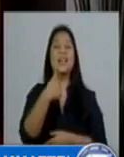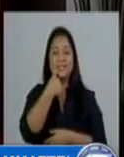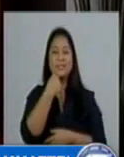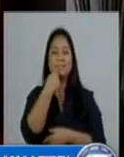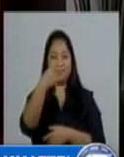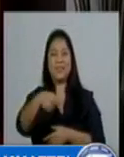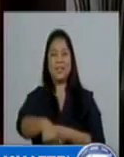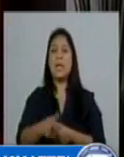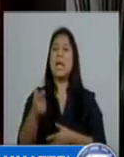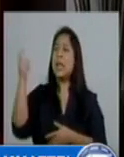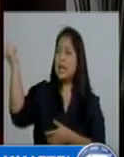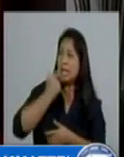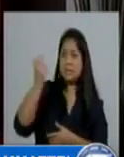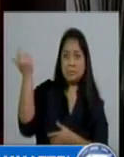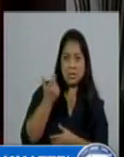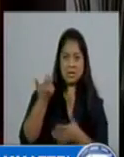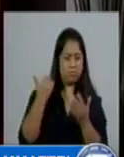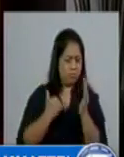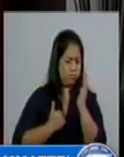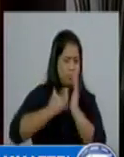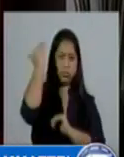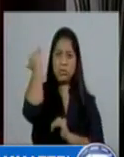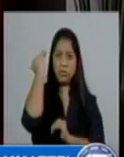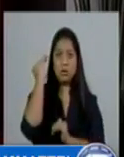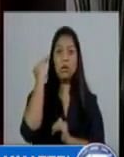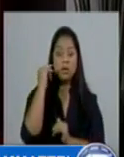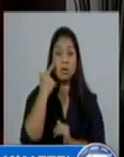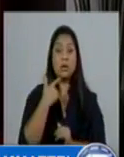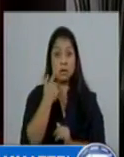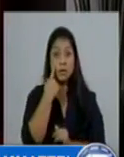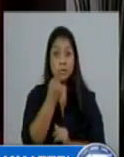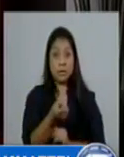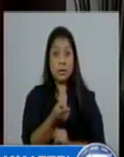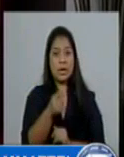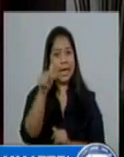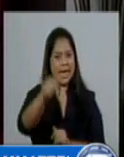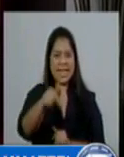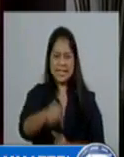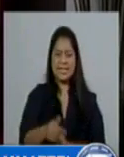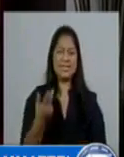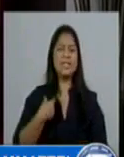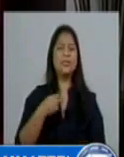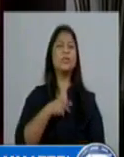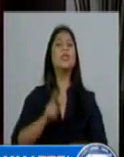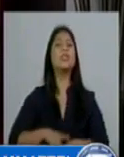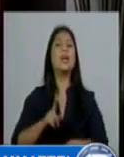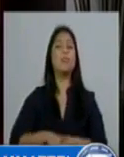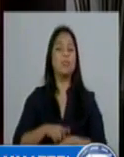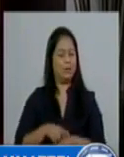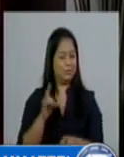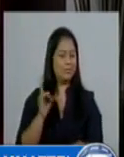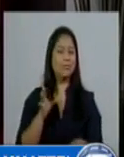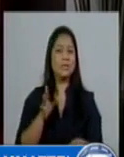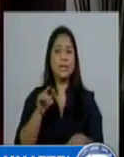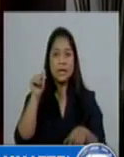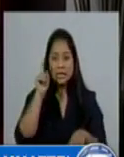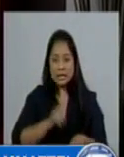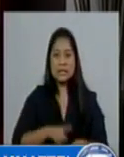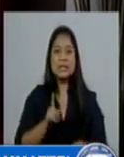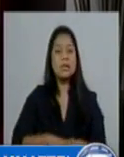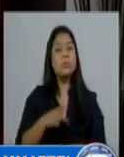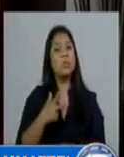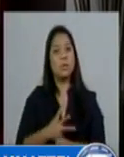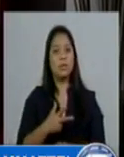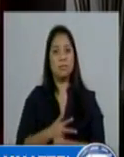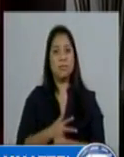Las remesas han crecido con ciudadanos. Este es nuestro momento. Por lo tanto, es el momento de